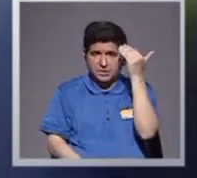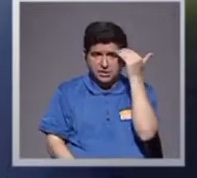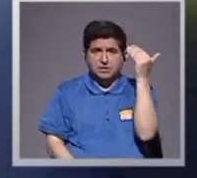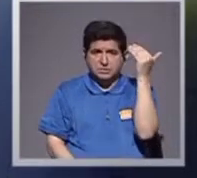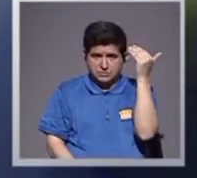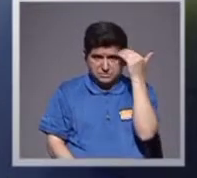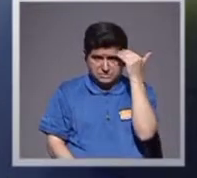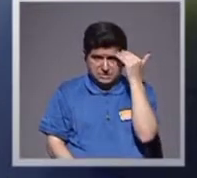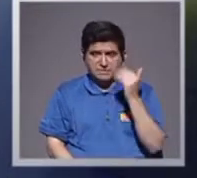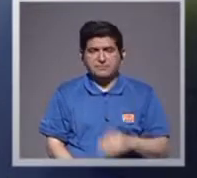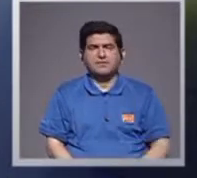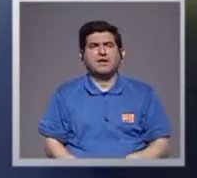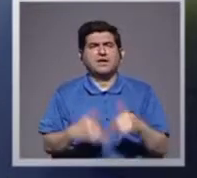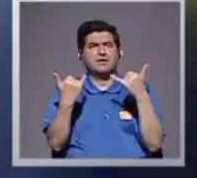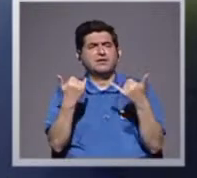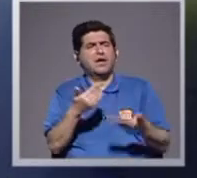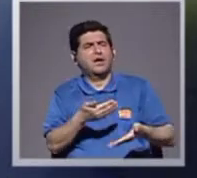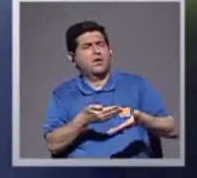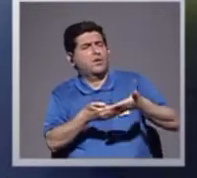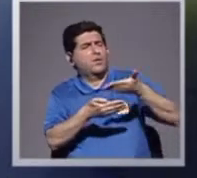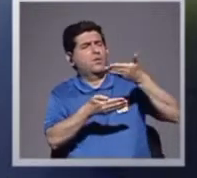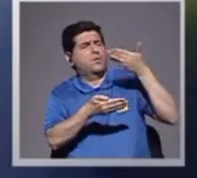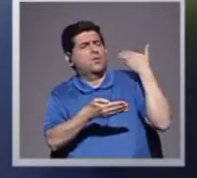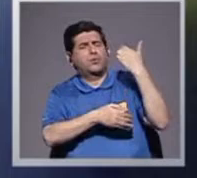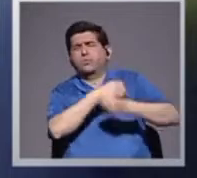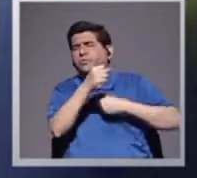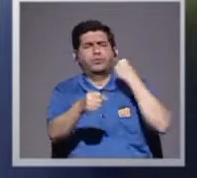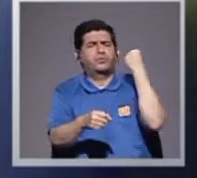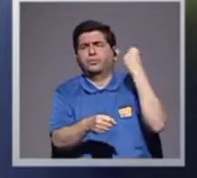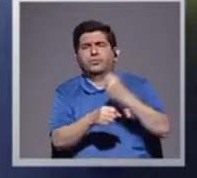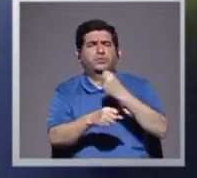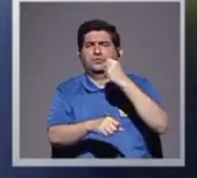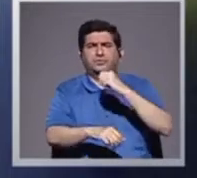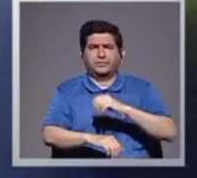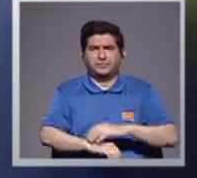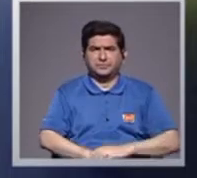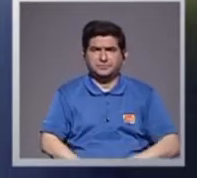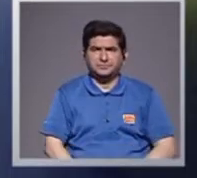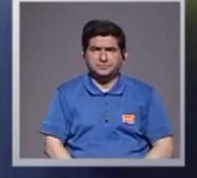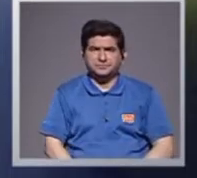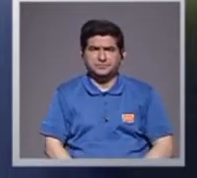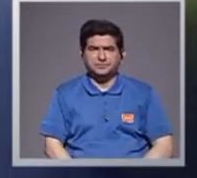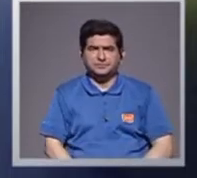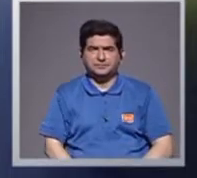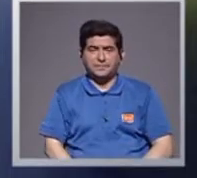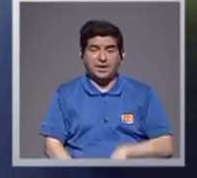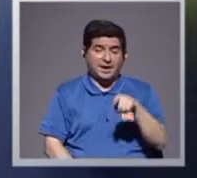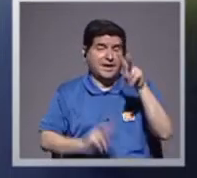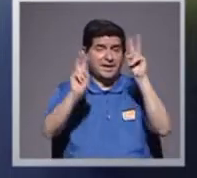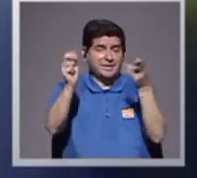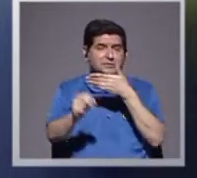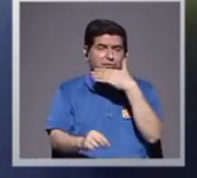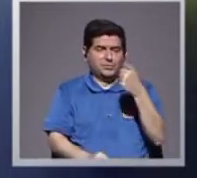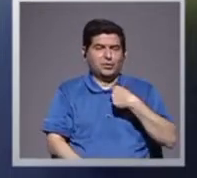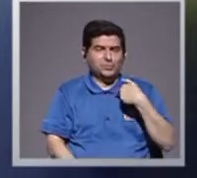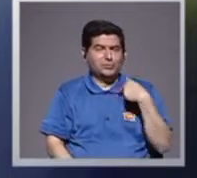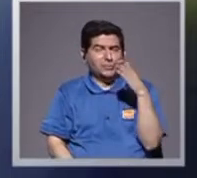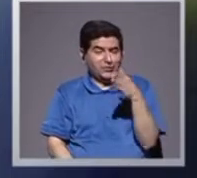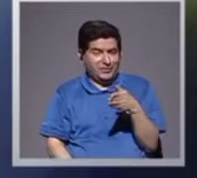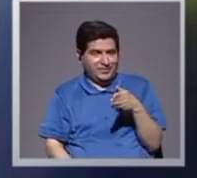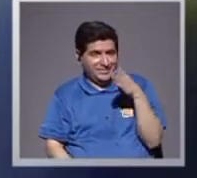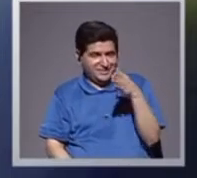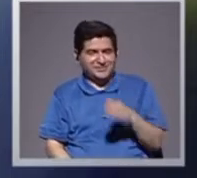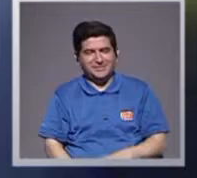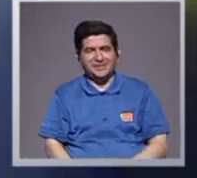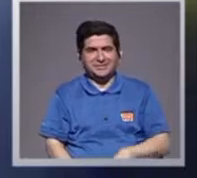desde muchos años atrás. Y en esos temas mejor voy despacio porque